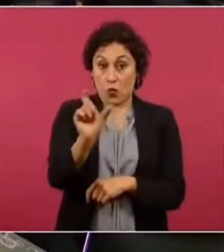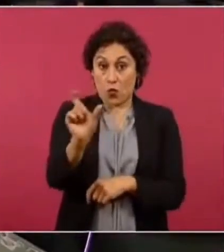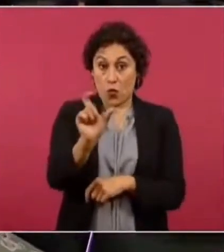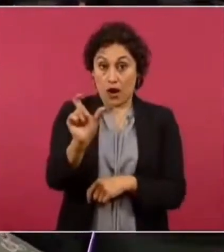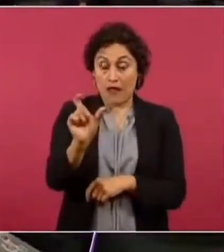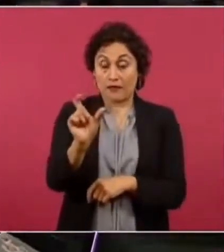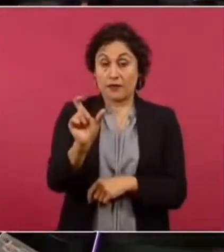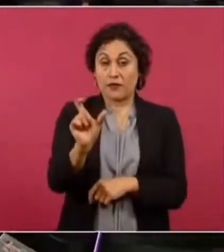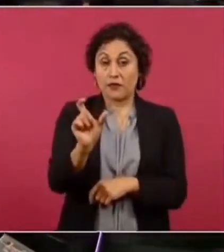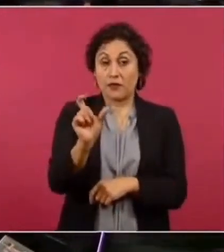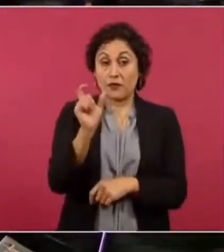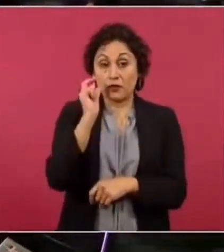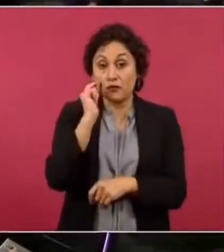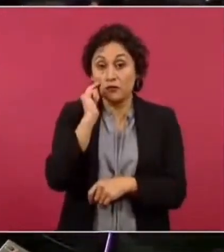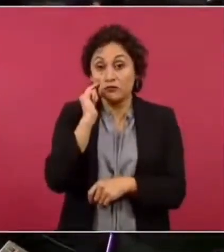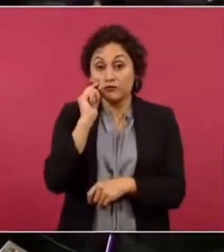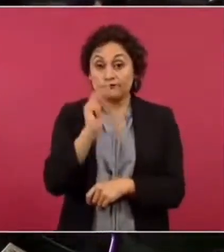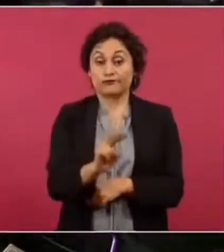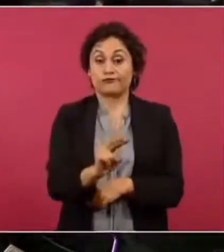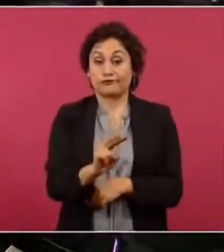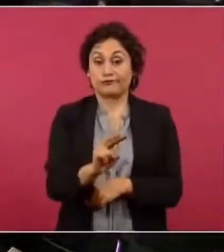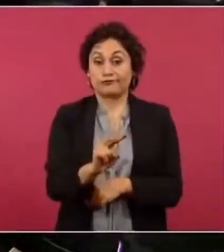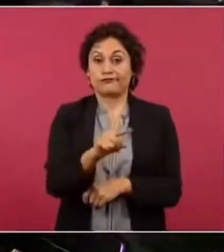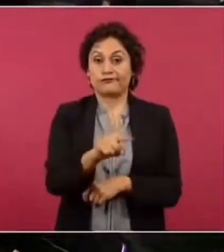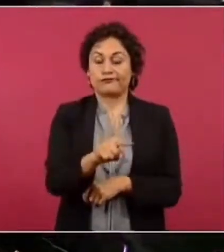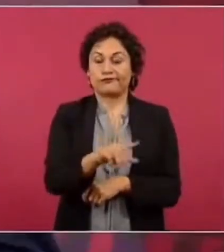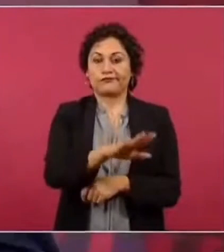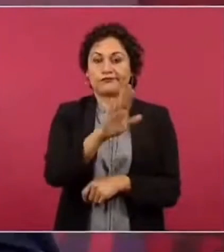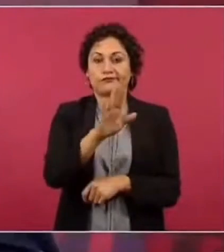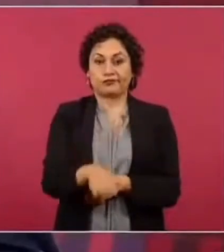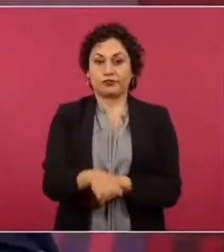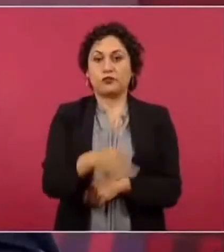actuamos.